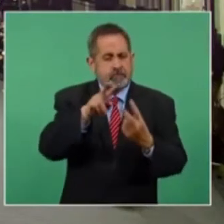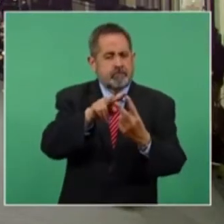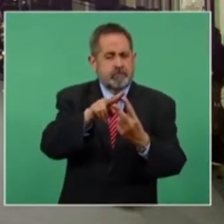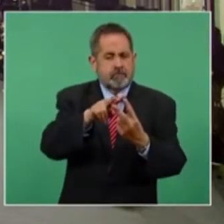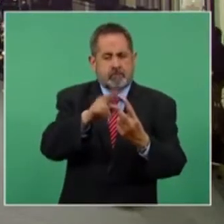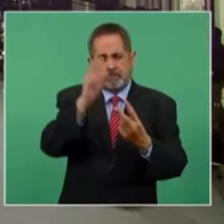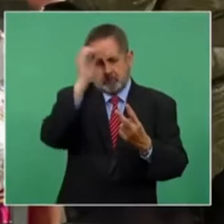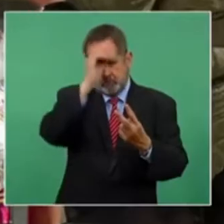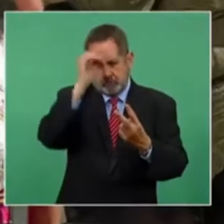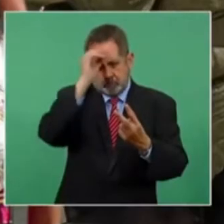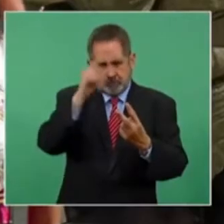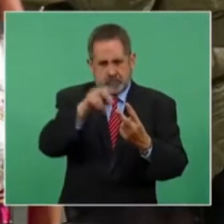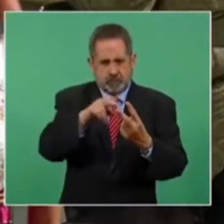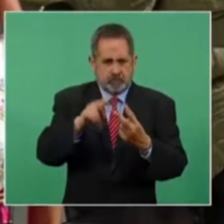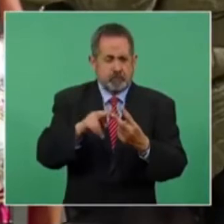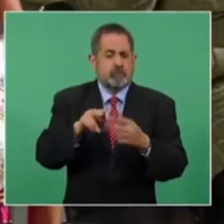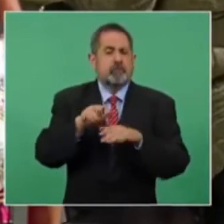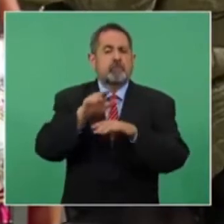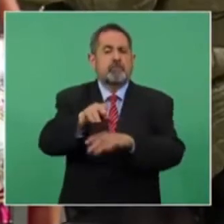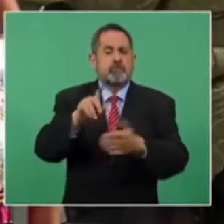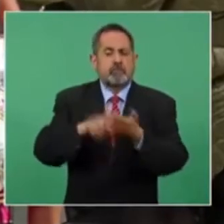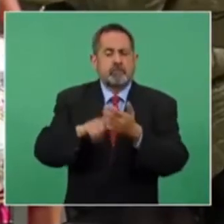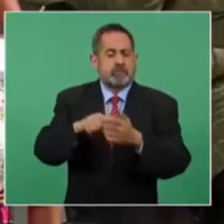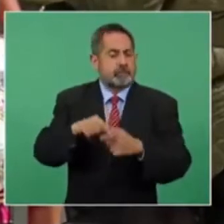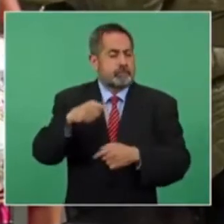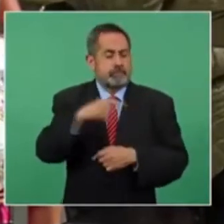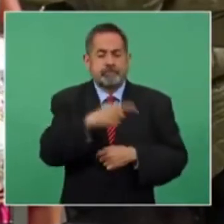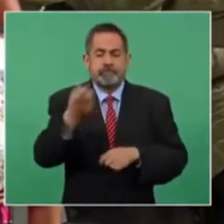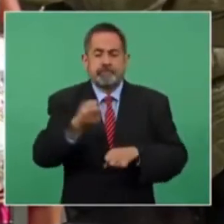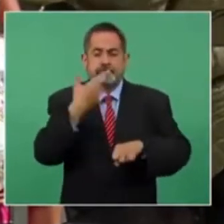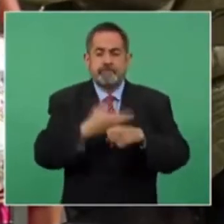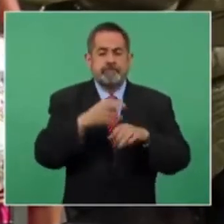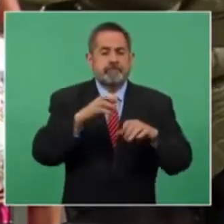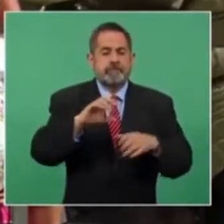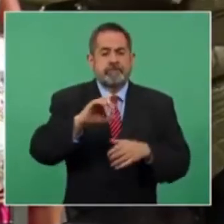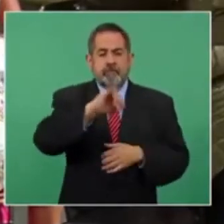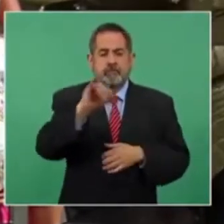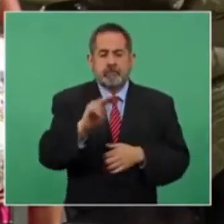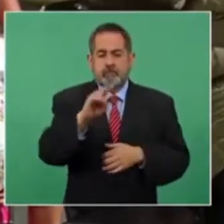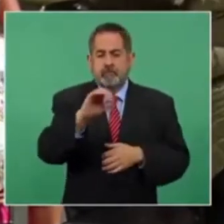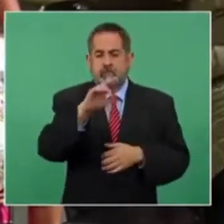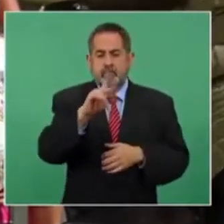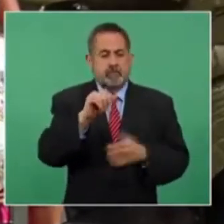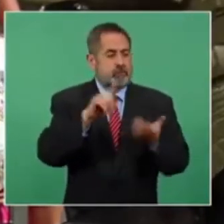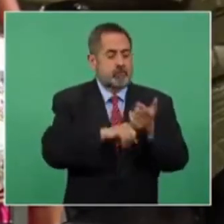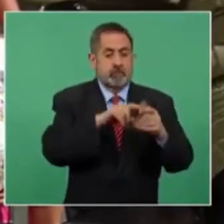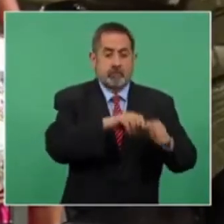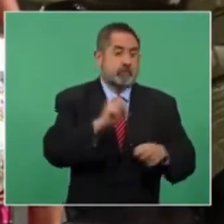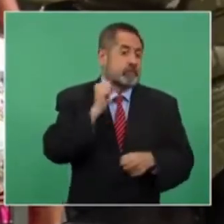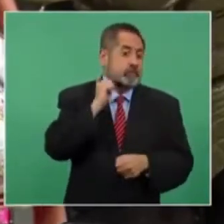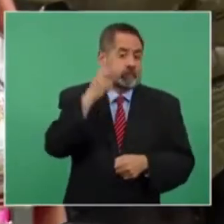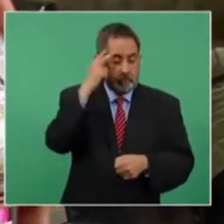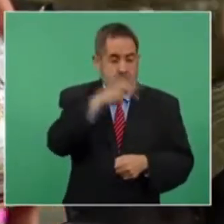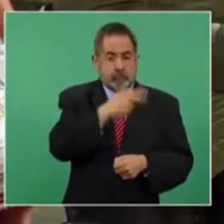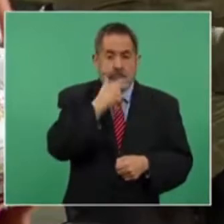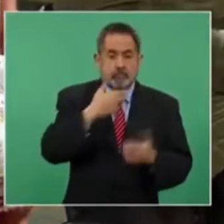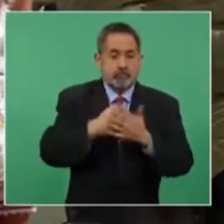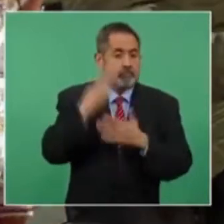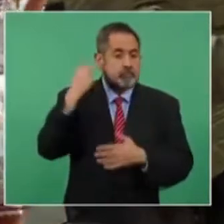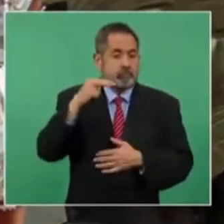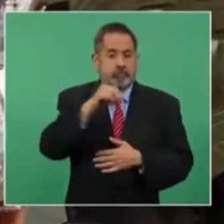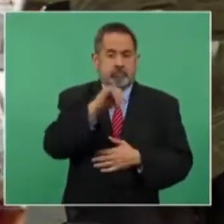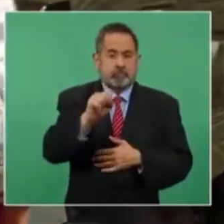El primero, pues por la detención del secretario técnico de la JUCOPO en el Senado de la República, el veracruzano